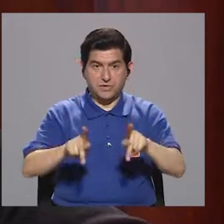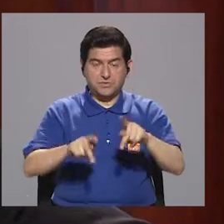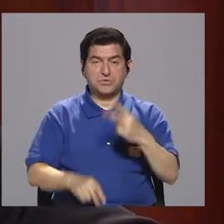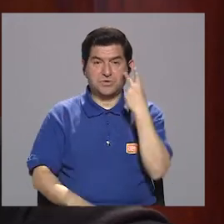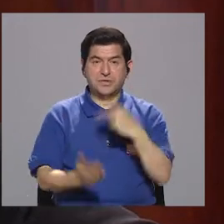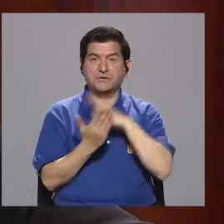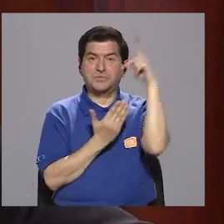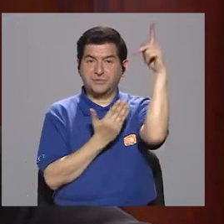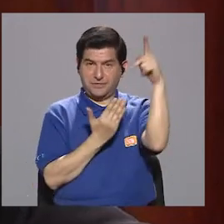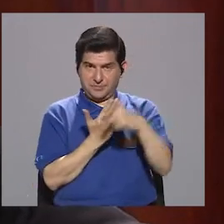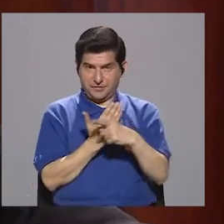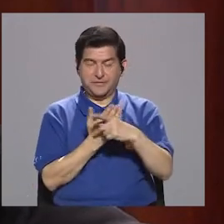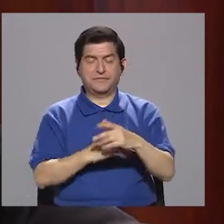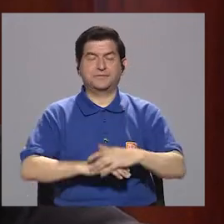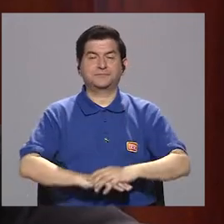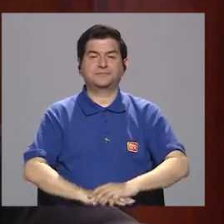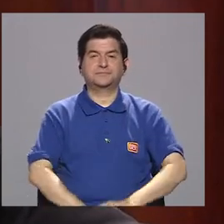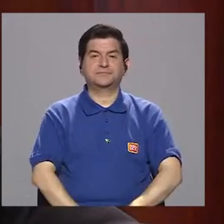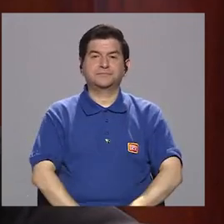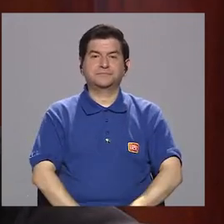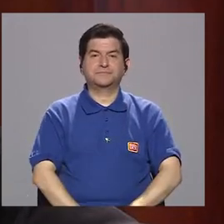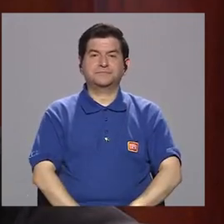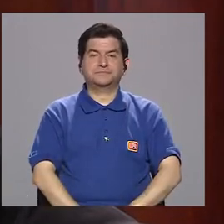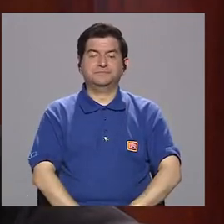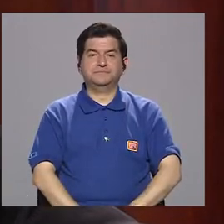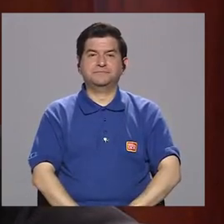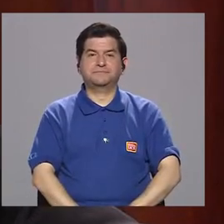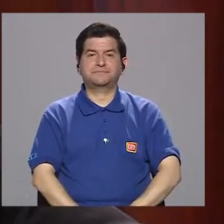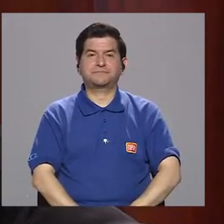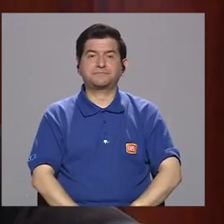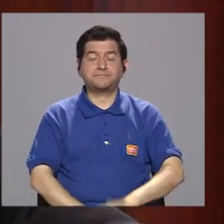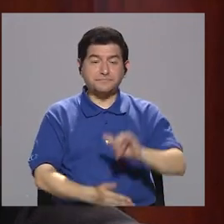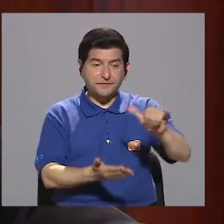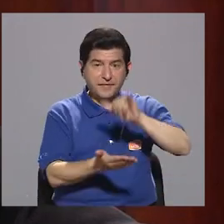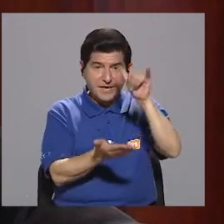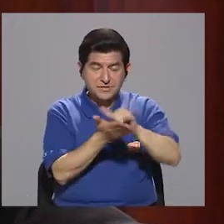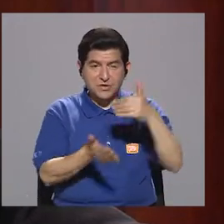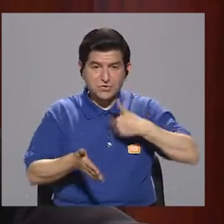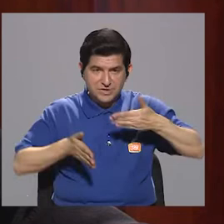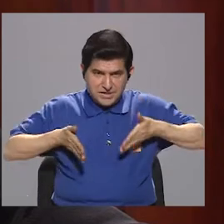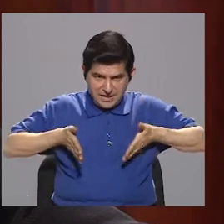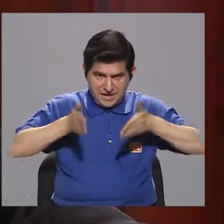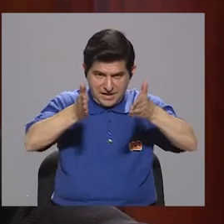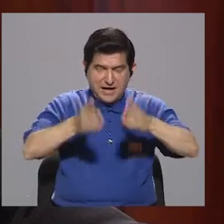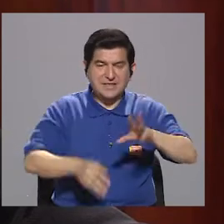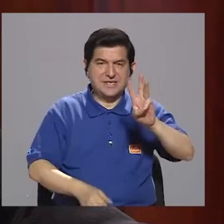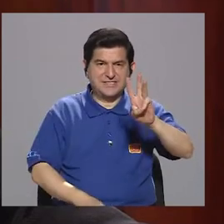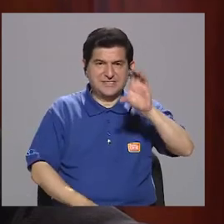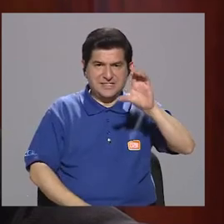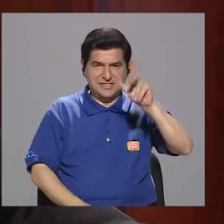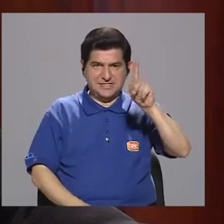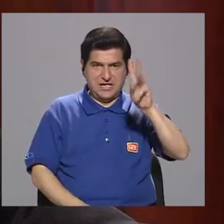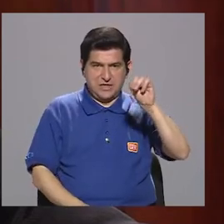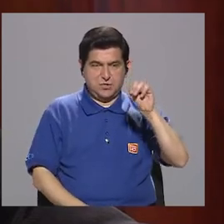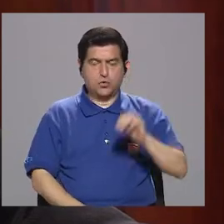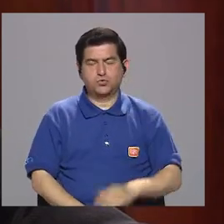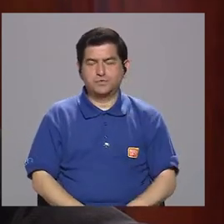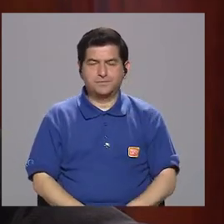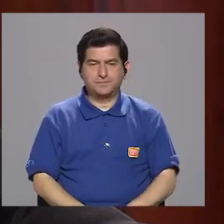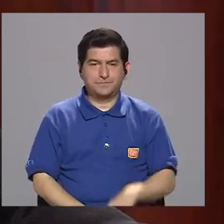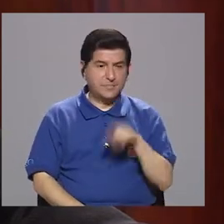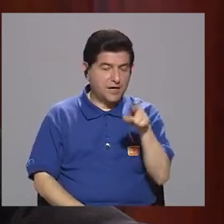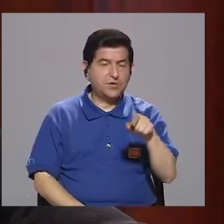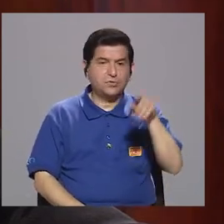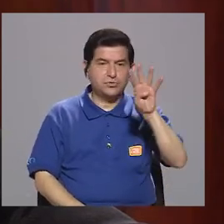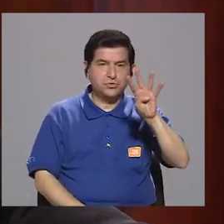que nos estarán viendo ahorita en televisión. San José tiene una red vial de 600 kilómetros, de los